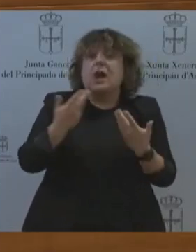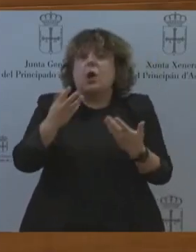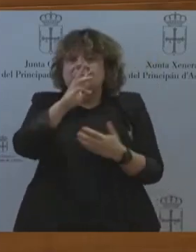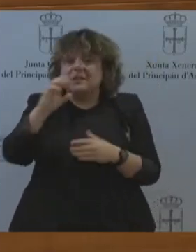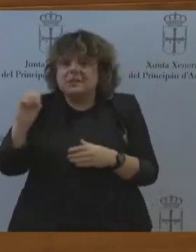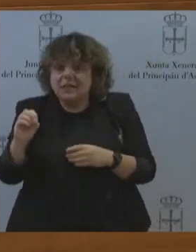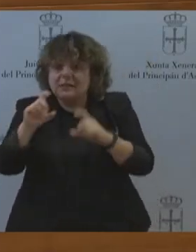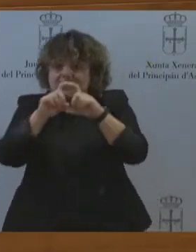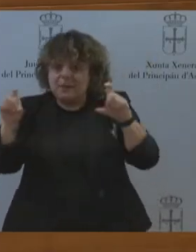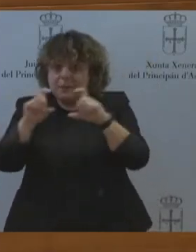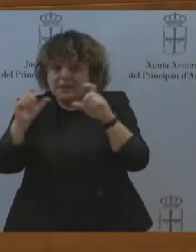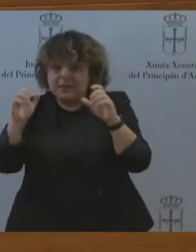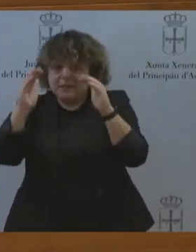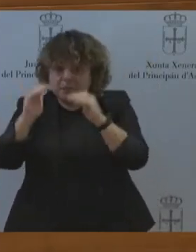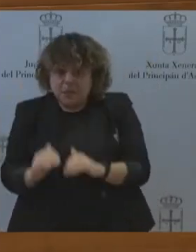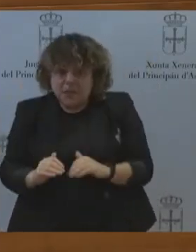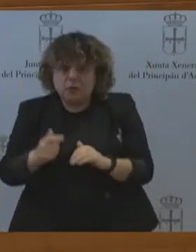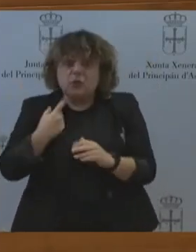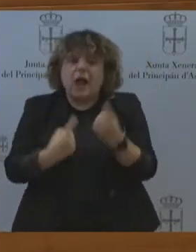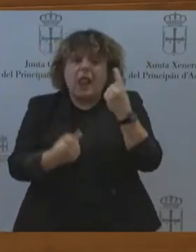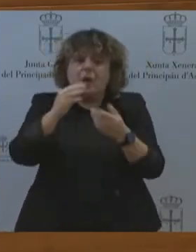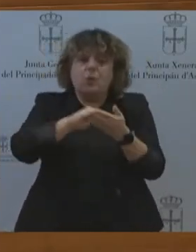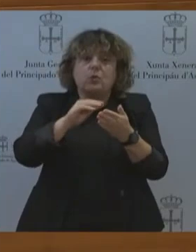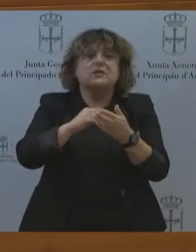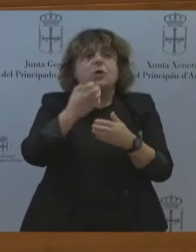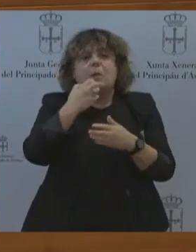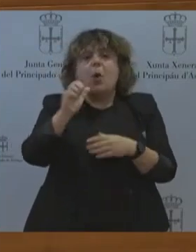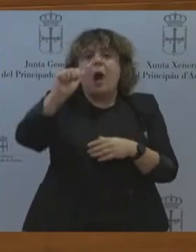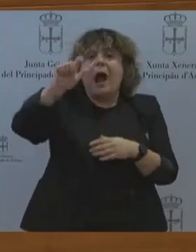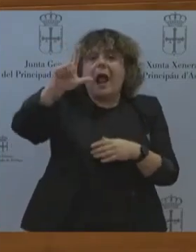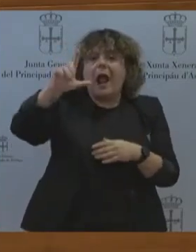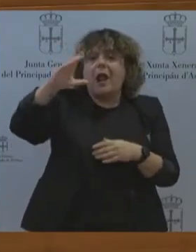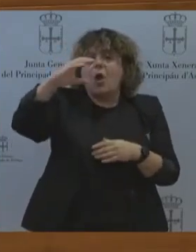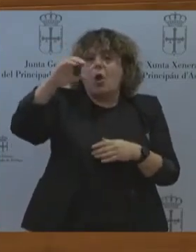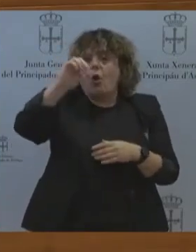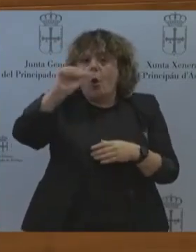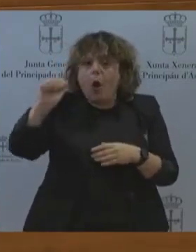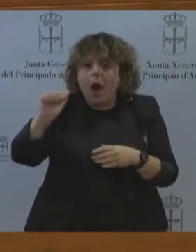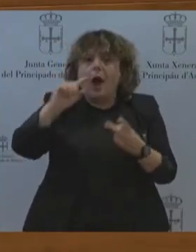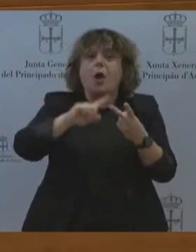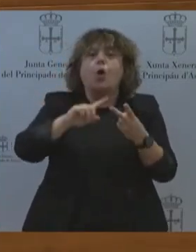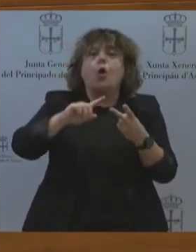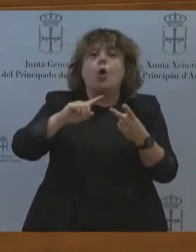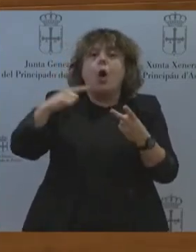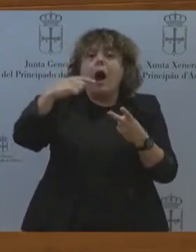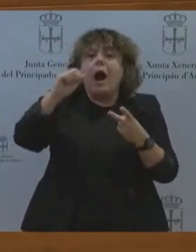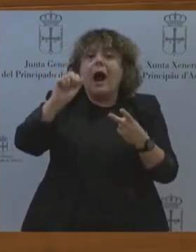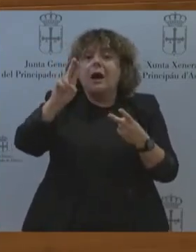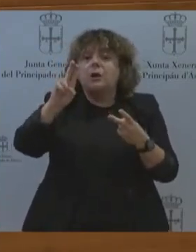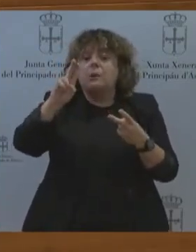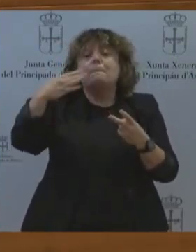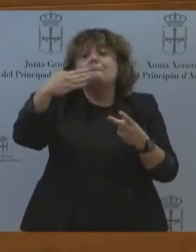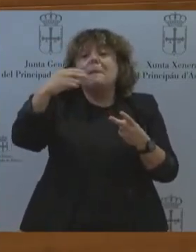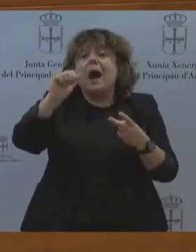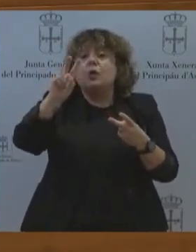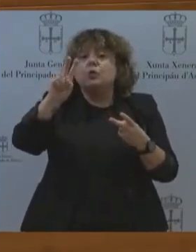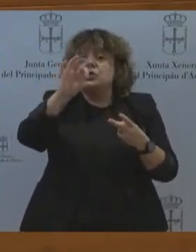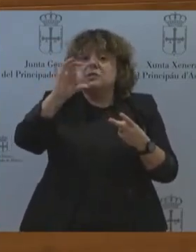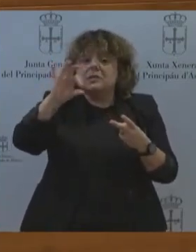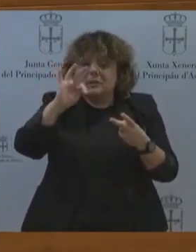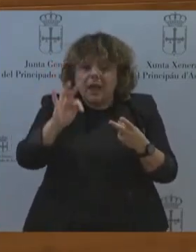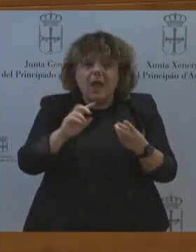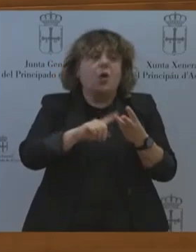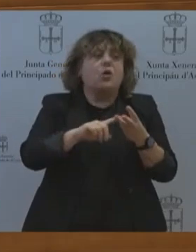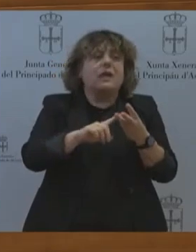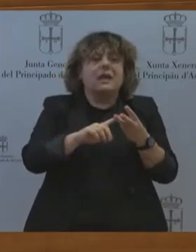Asturias, como Alcoa o Bauste. O que hemos prescindido de nuestras centrales térmicas, sin alternativas, quedando con marcas